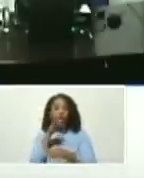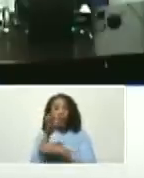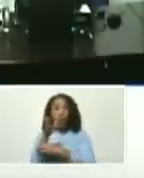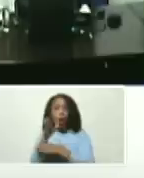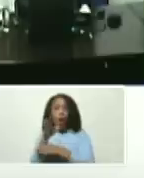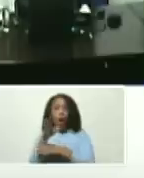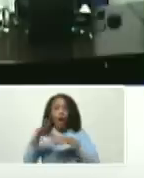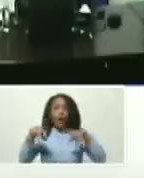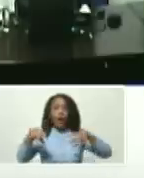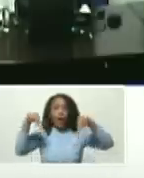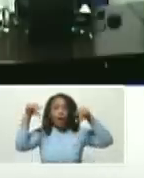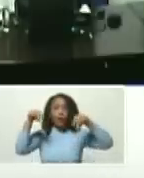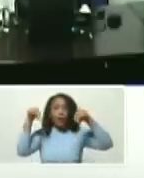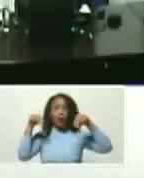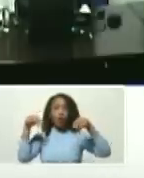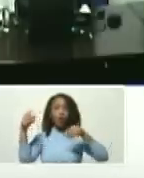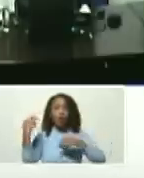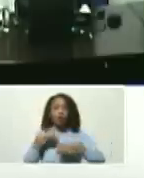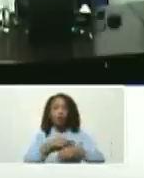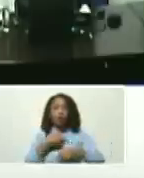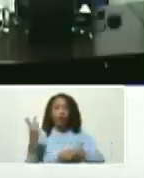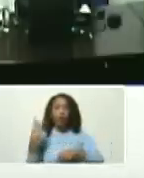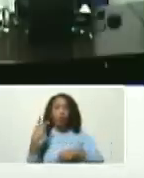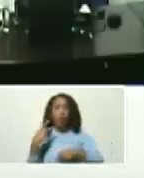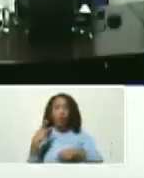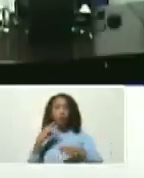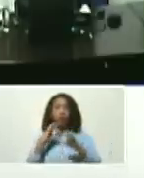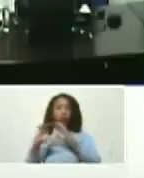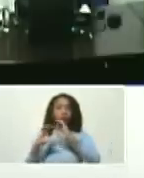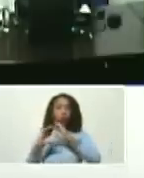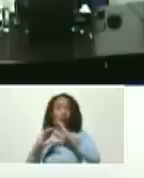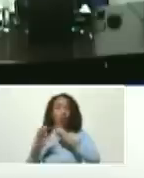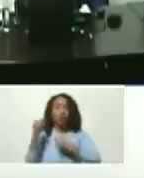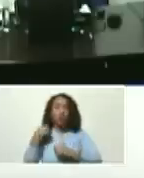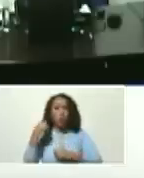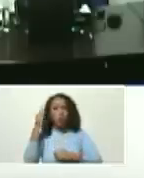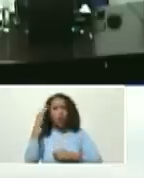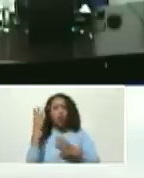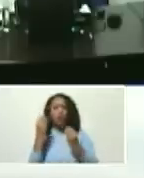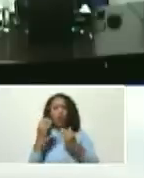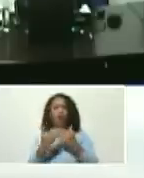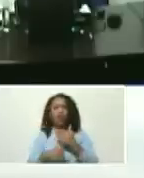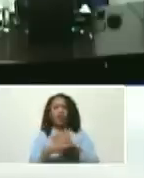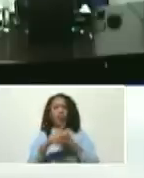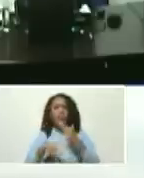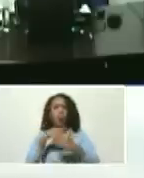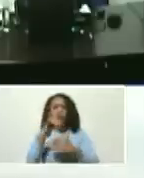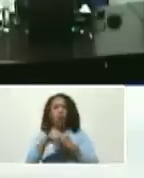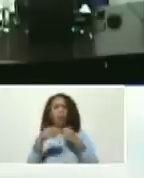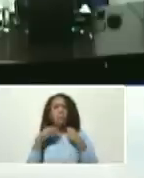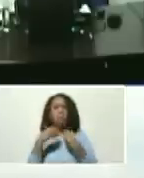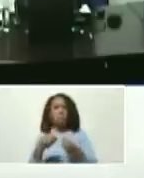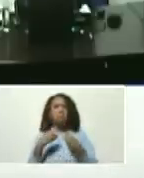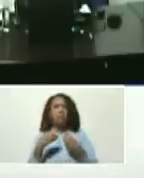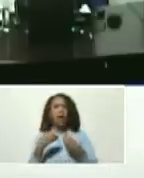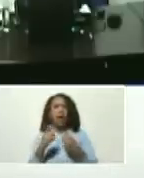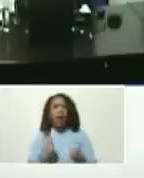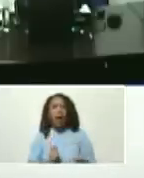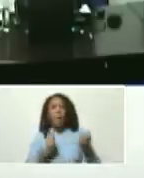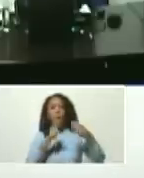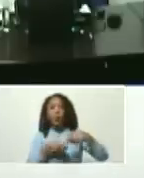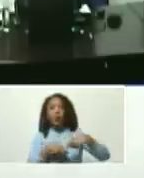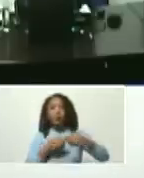y conversamos y sé que está muy avanzado el proyecto para la puesta en